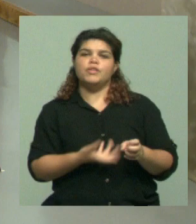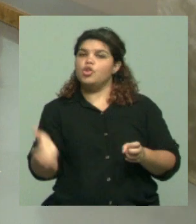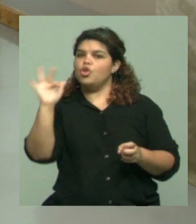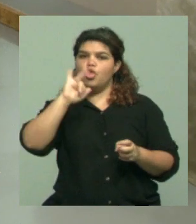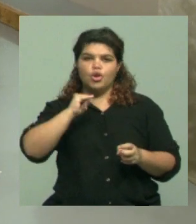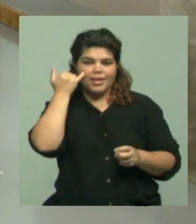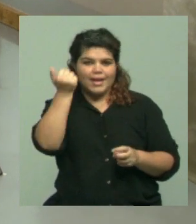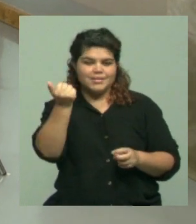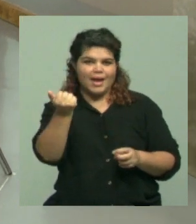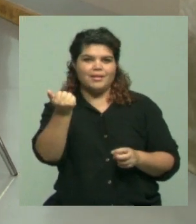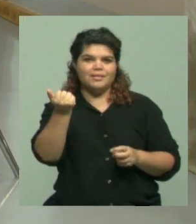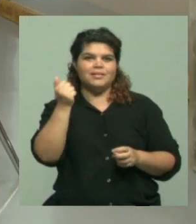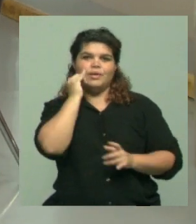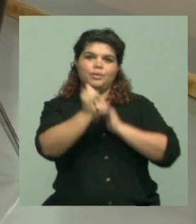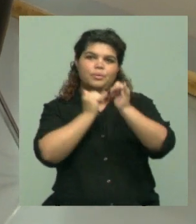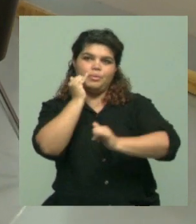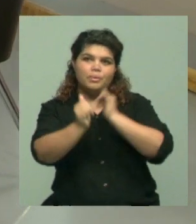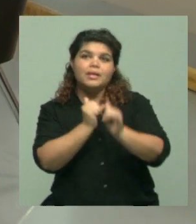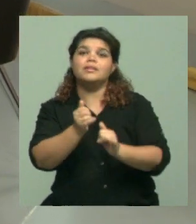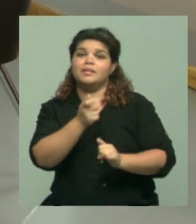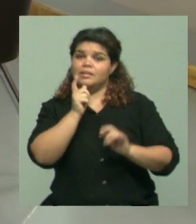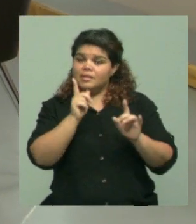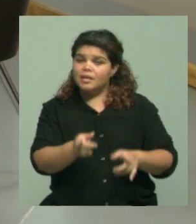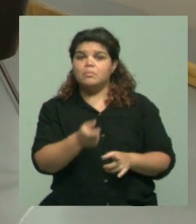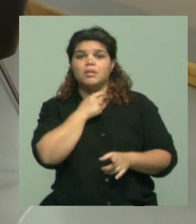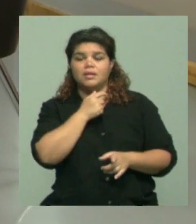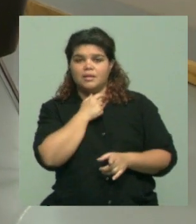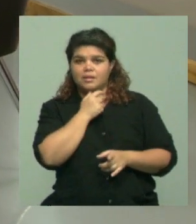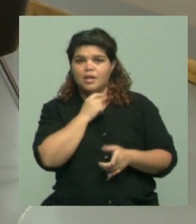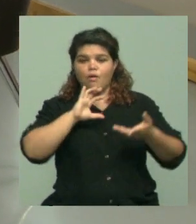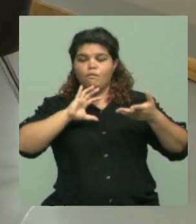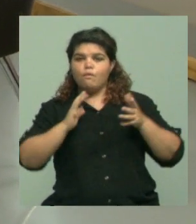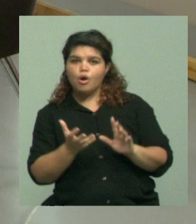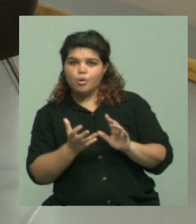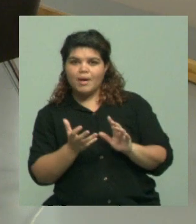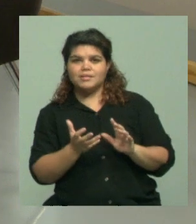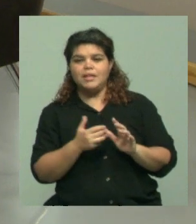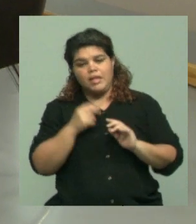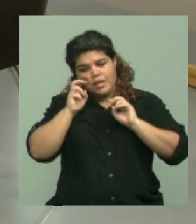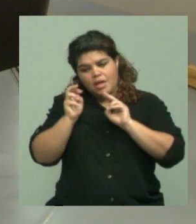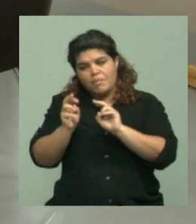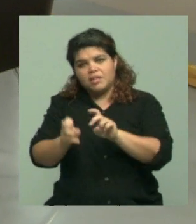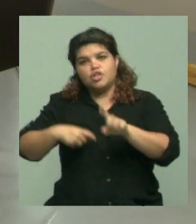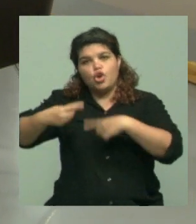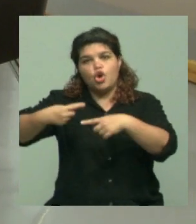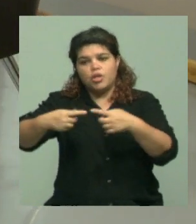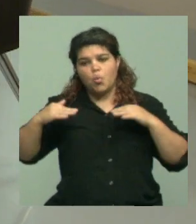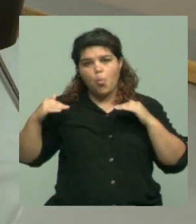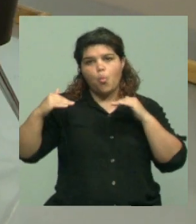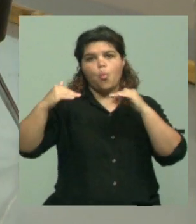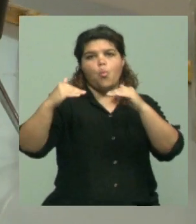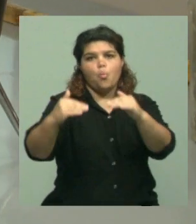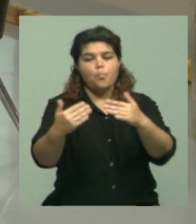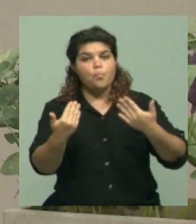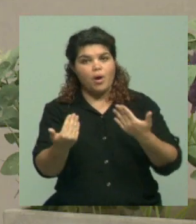el simposio y bueno, también desarrollando paralelamente estrategias para poder continuar con nuestras investigaciones en el área de leishmaniasis.